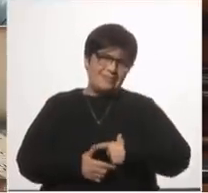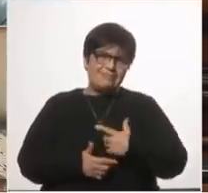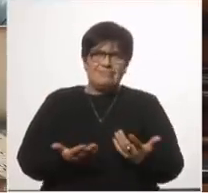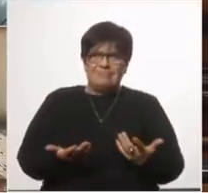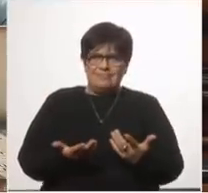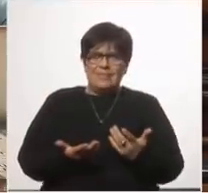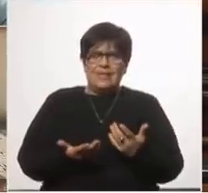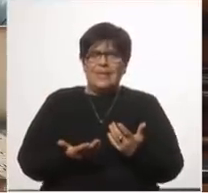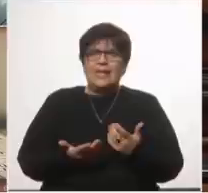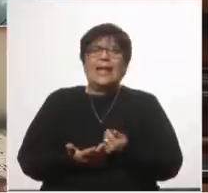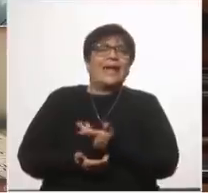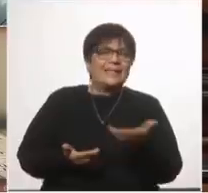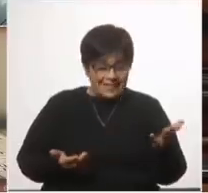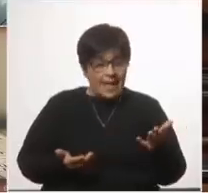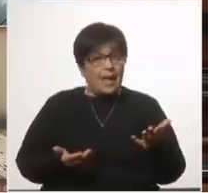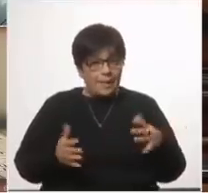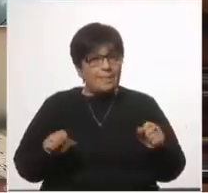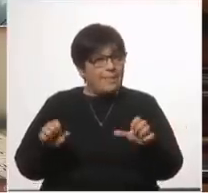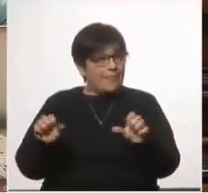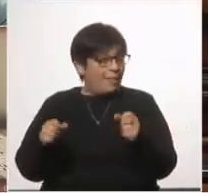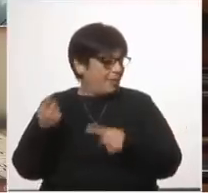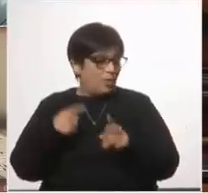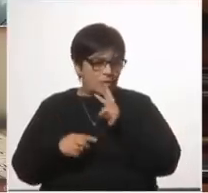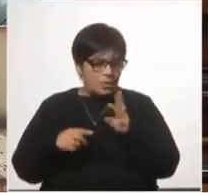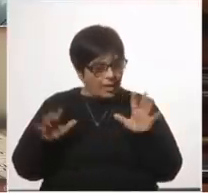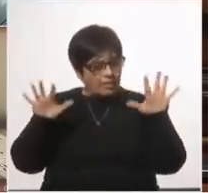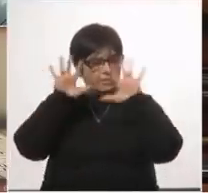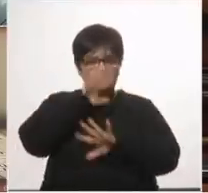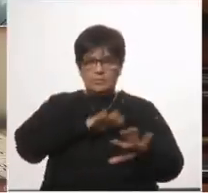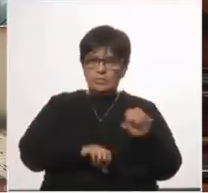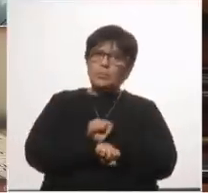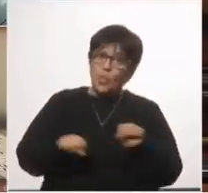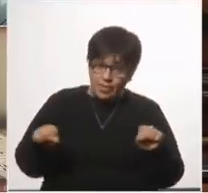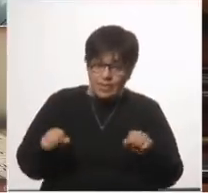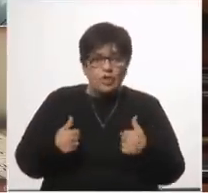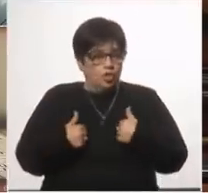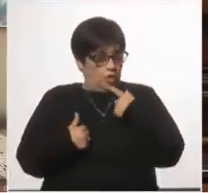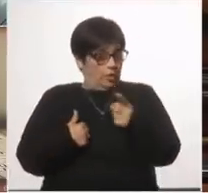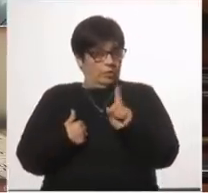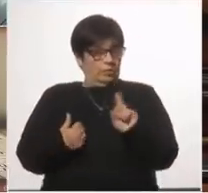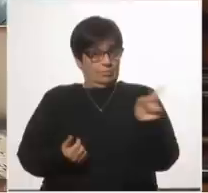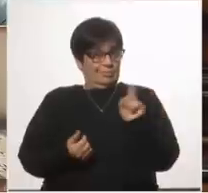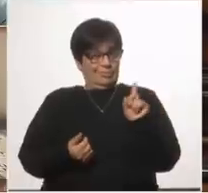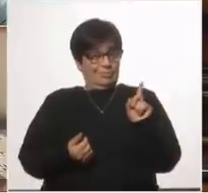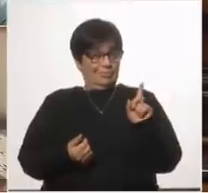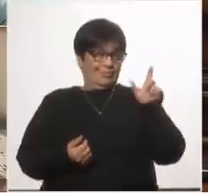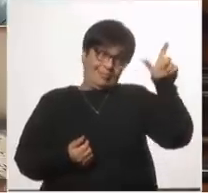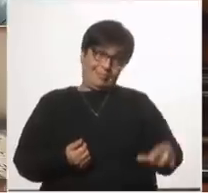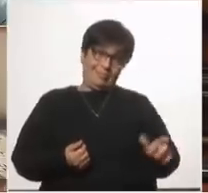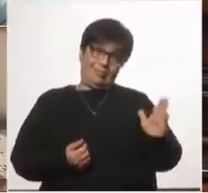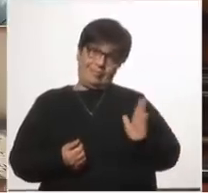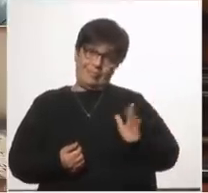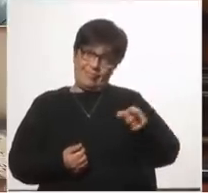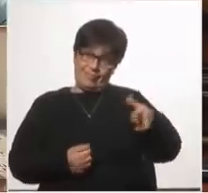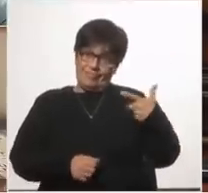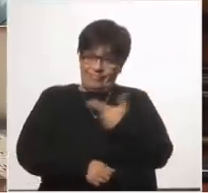aumenta el denominador y por lo tanto puede estar sesgado el índice de positividad que calculamos no lo digo yo lo dice la directora del área de